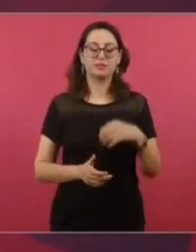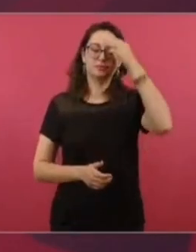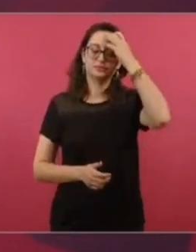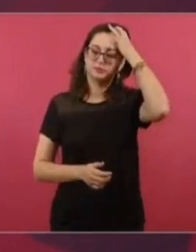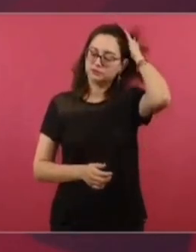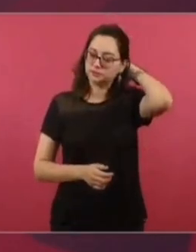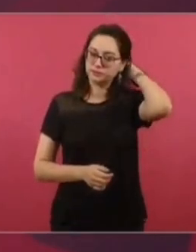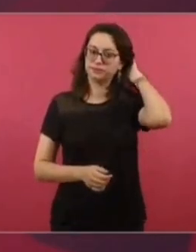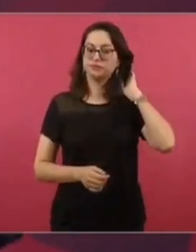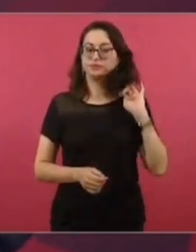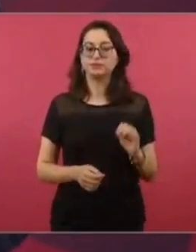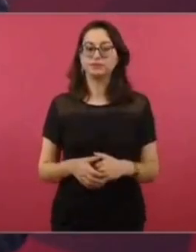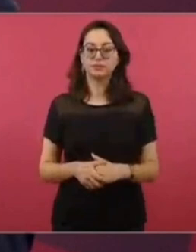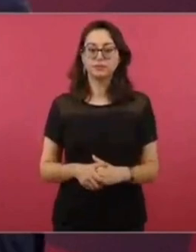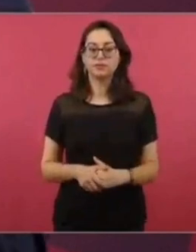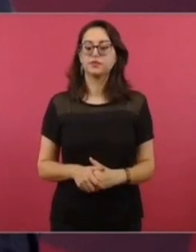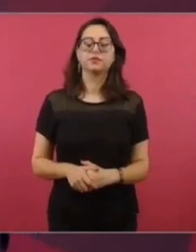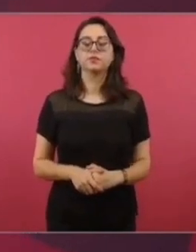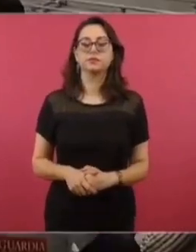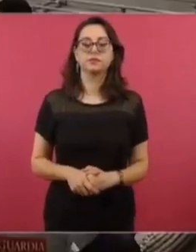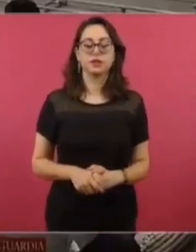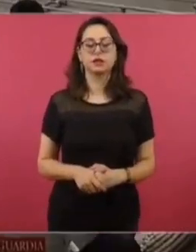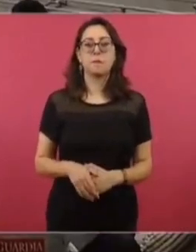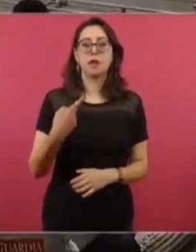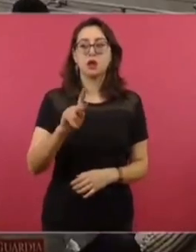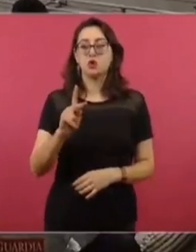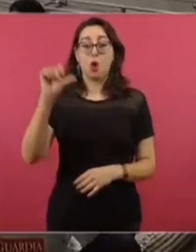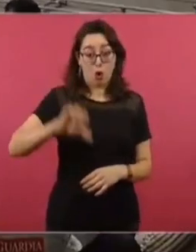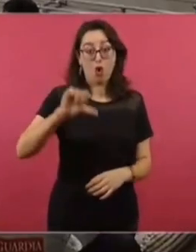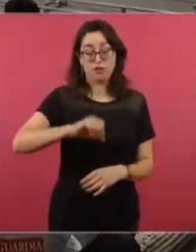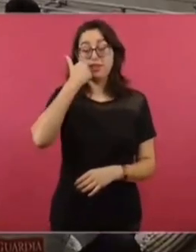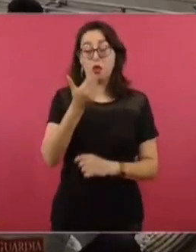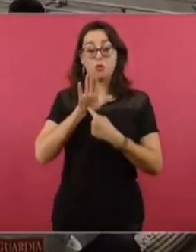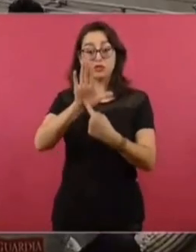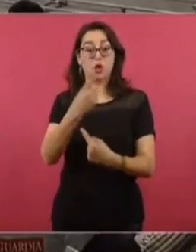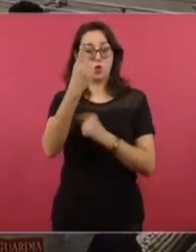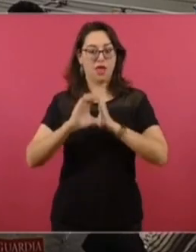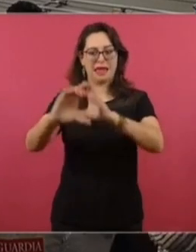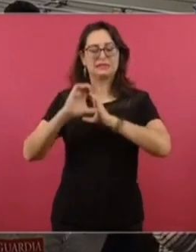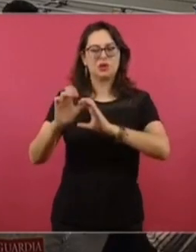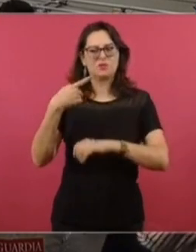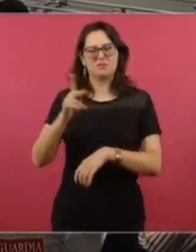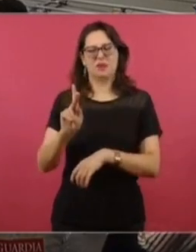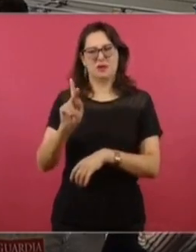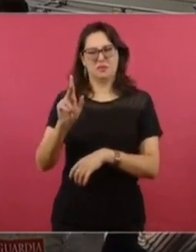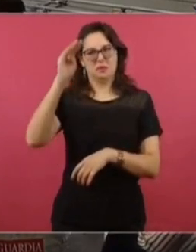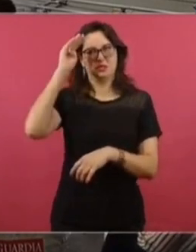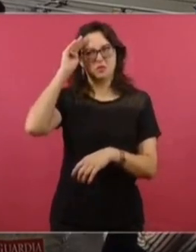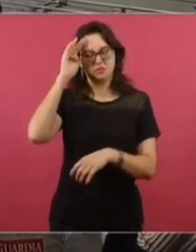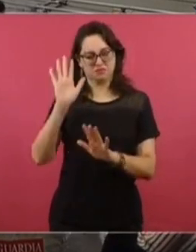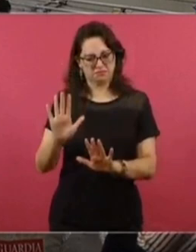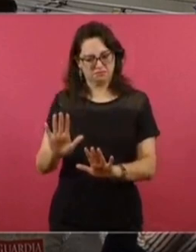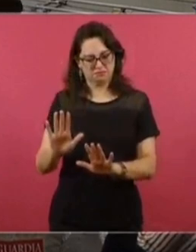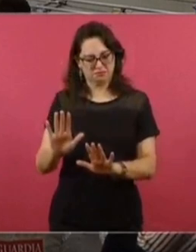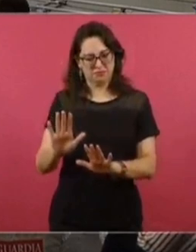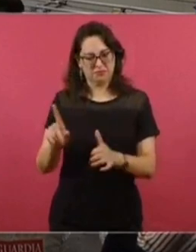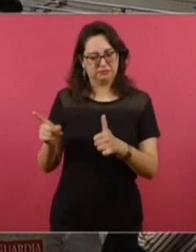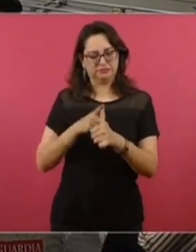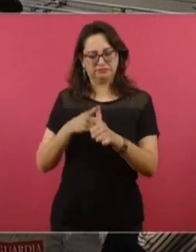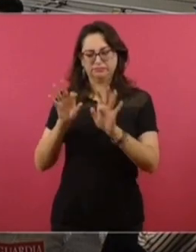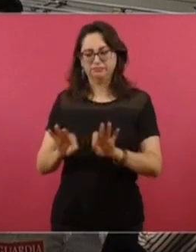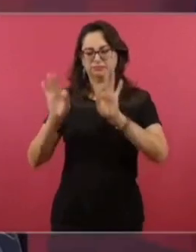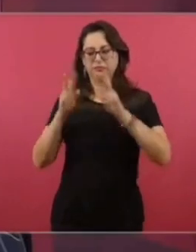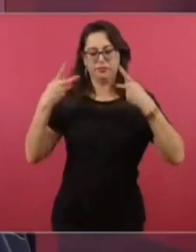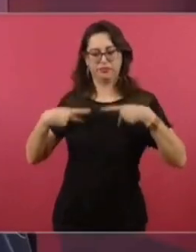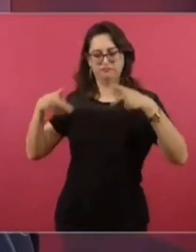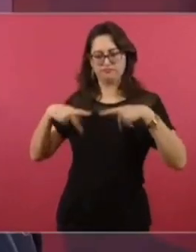ir hablando primero con los compositores, los cantantes, los músicos, los productores,